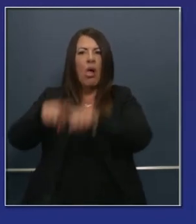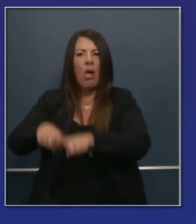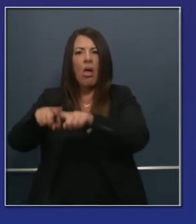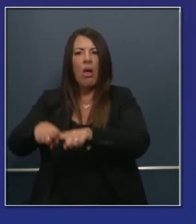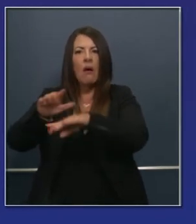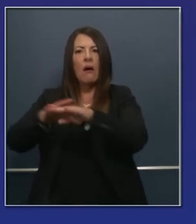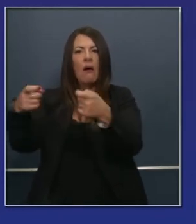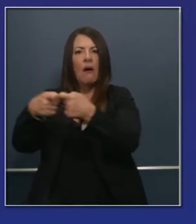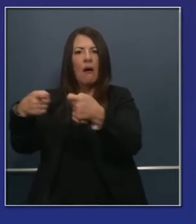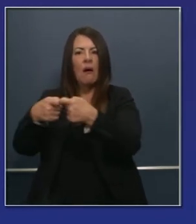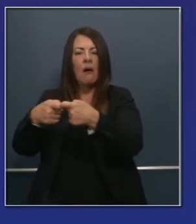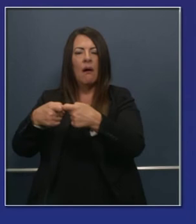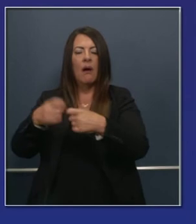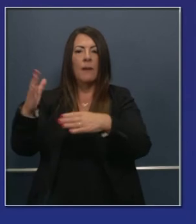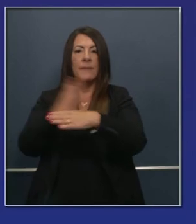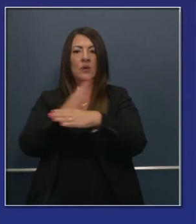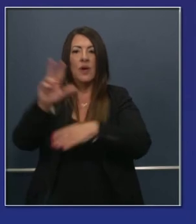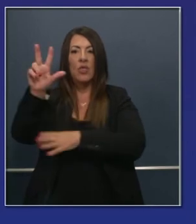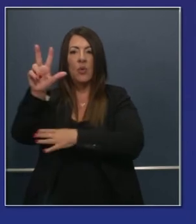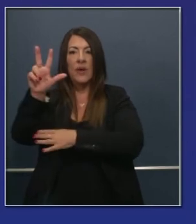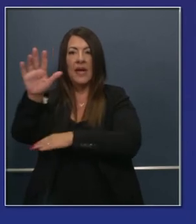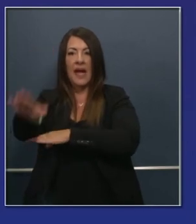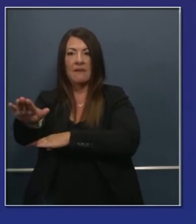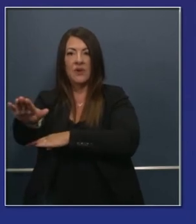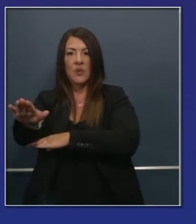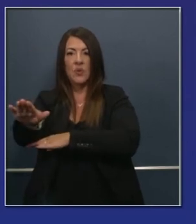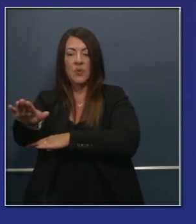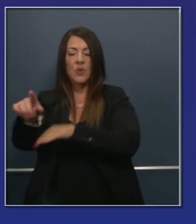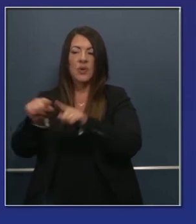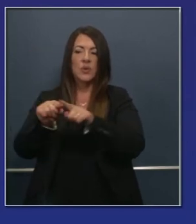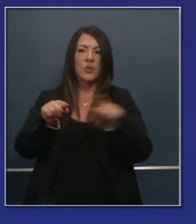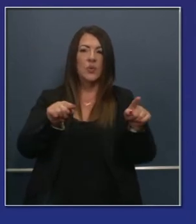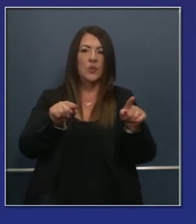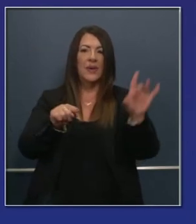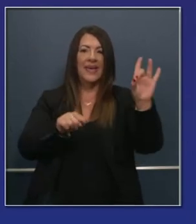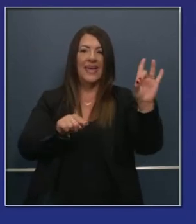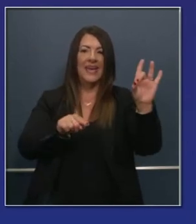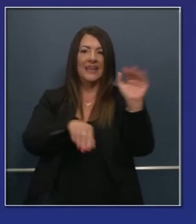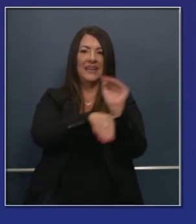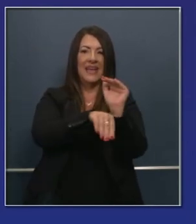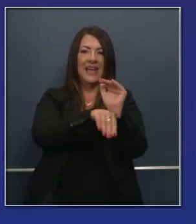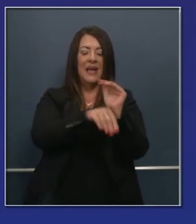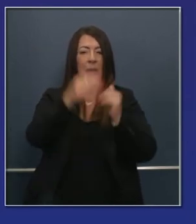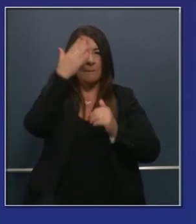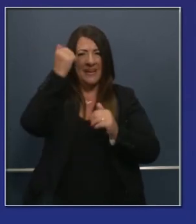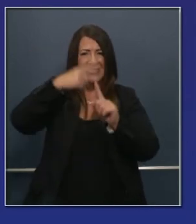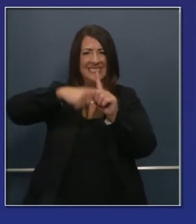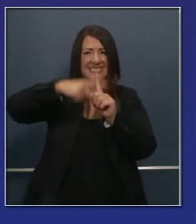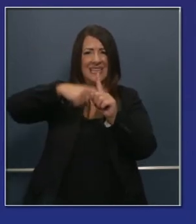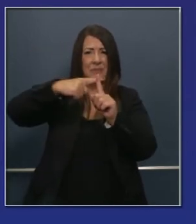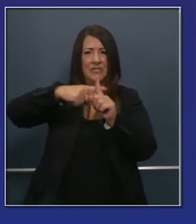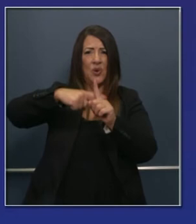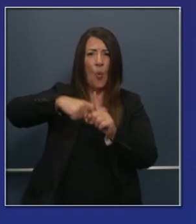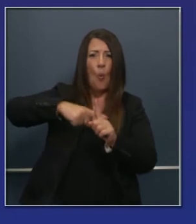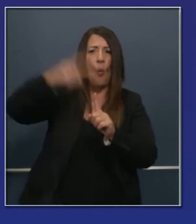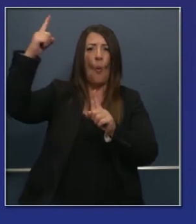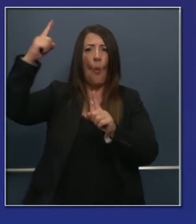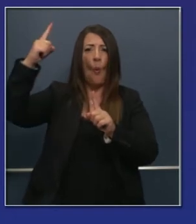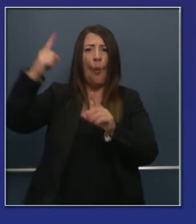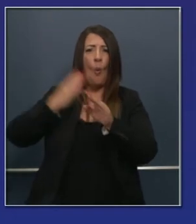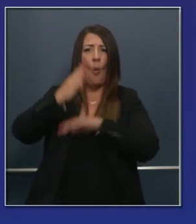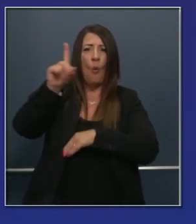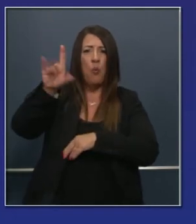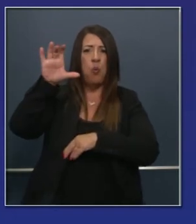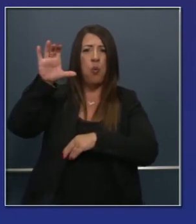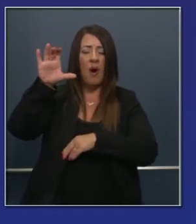consumo de electricidad entre las horas de las 3 y las 8 de la noche estamos viendo una triplicación o perdón hemos visto números